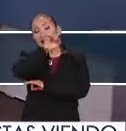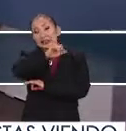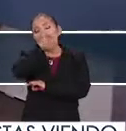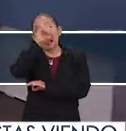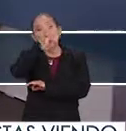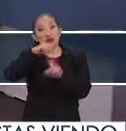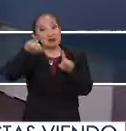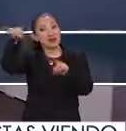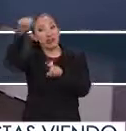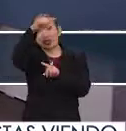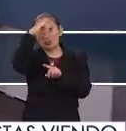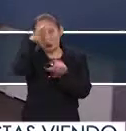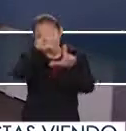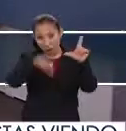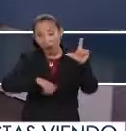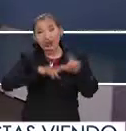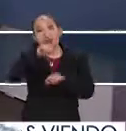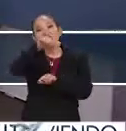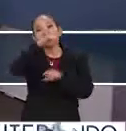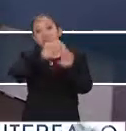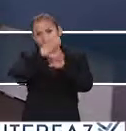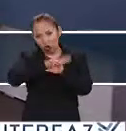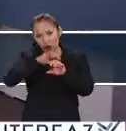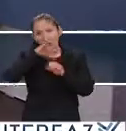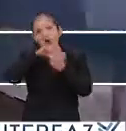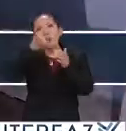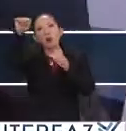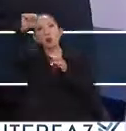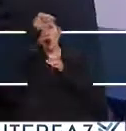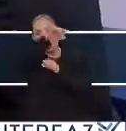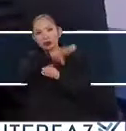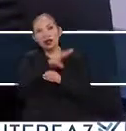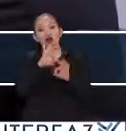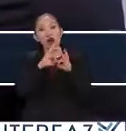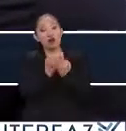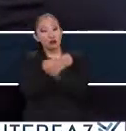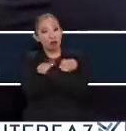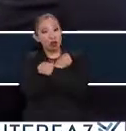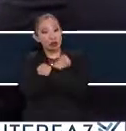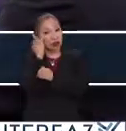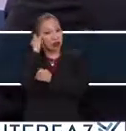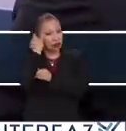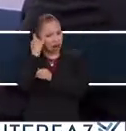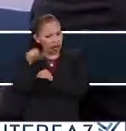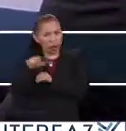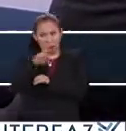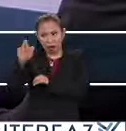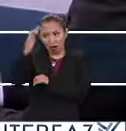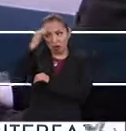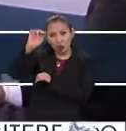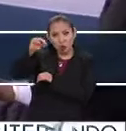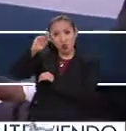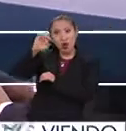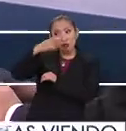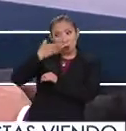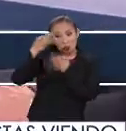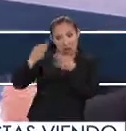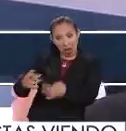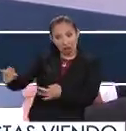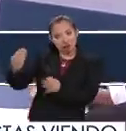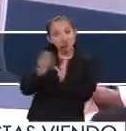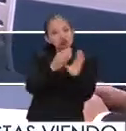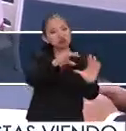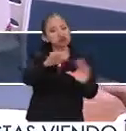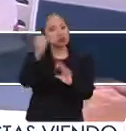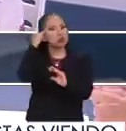en todo el país. Tenemos presidencia en 16 estados y tenemos un modelo educativo indígena que incluso está reconocido por la UNESCO. En el